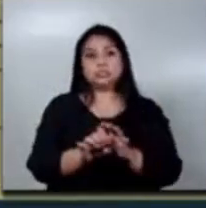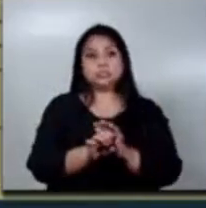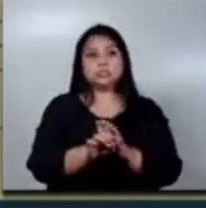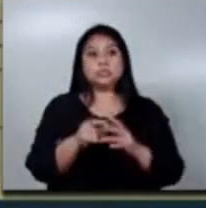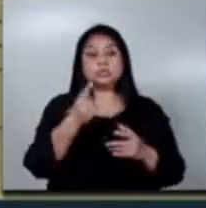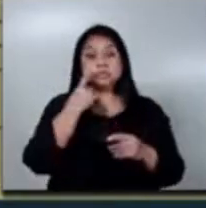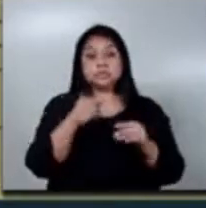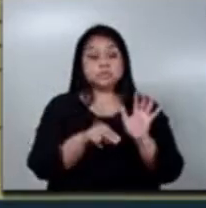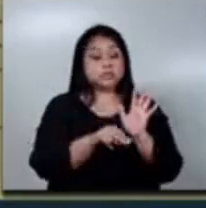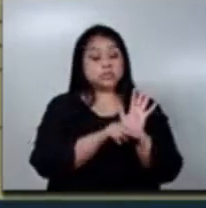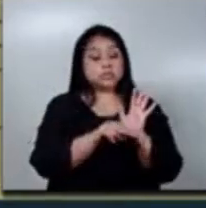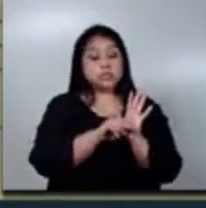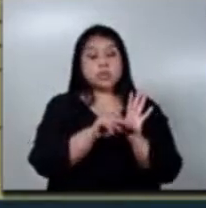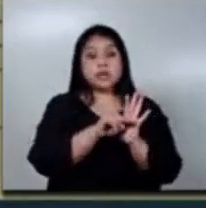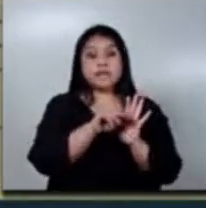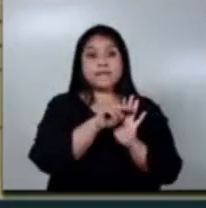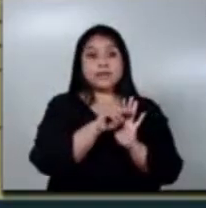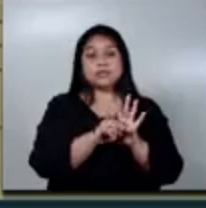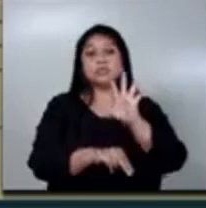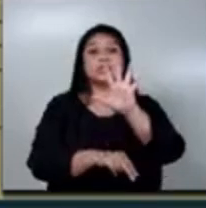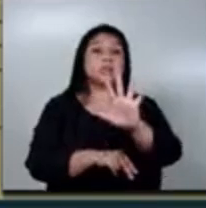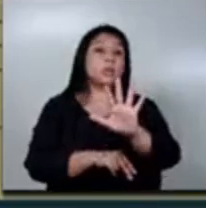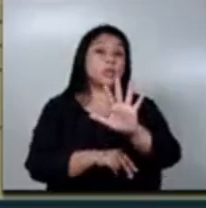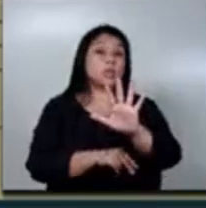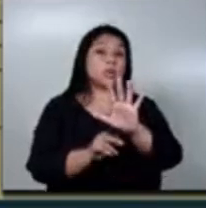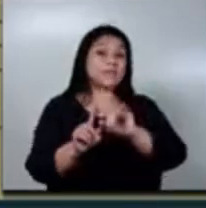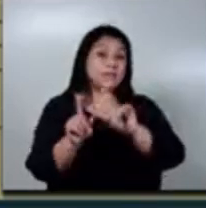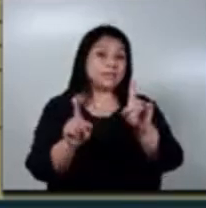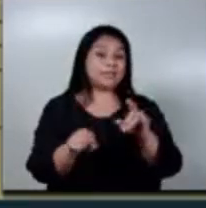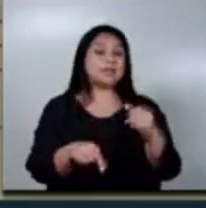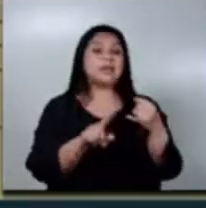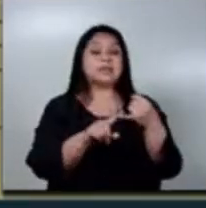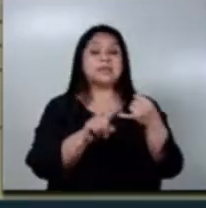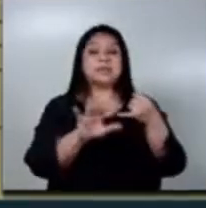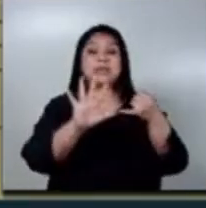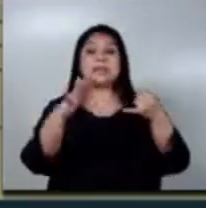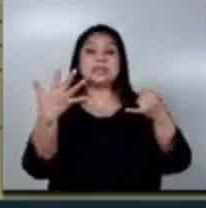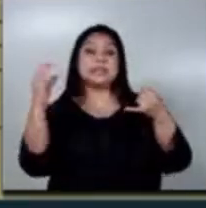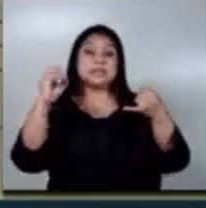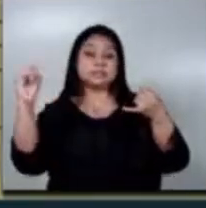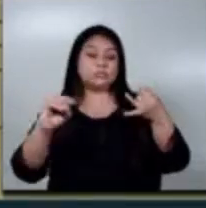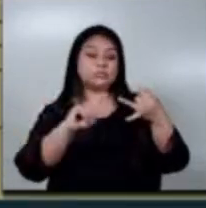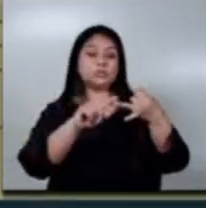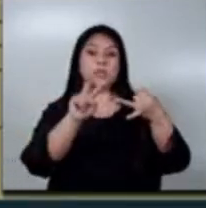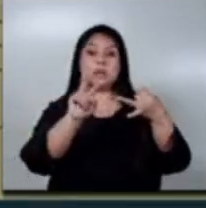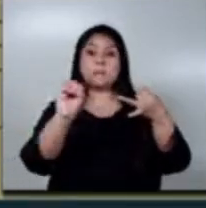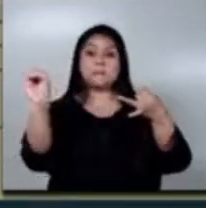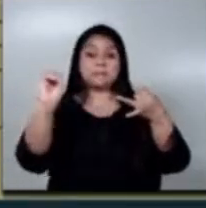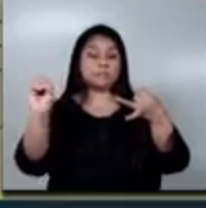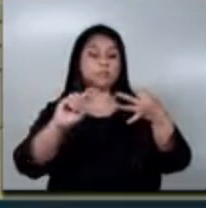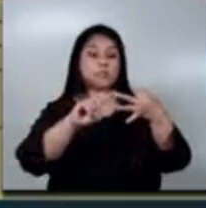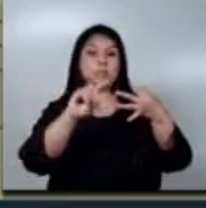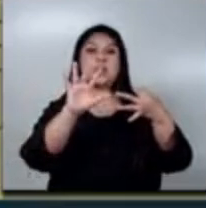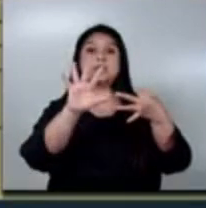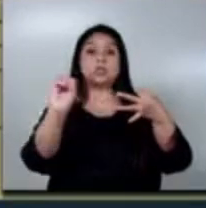los niveles de aplicación de estas son 5. El primero es el 10%, el segundo el 20%, 50%,